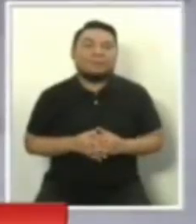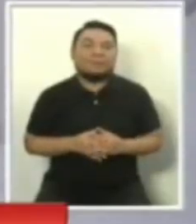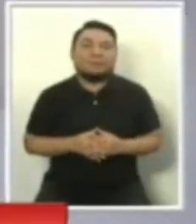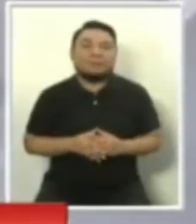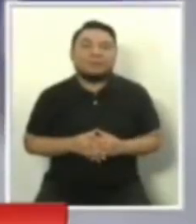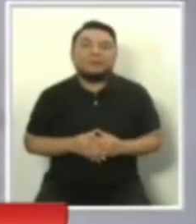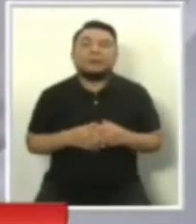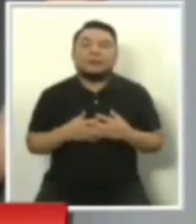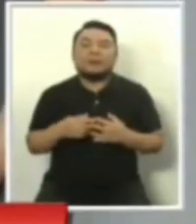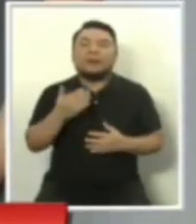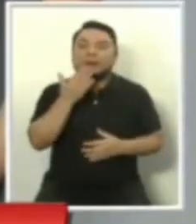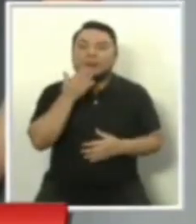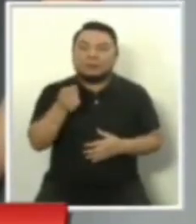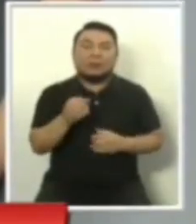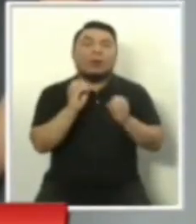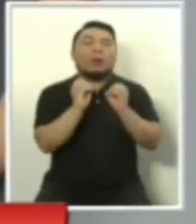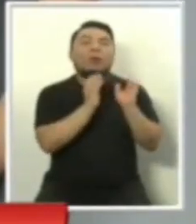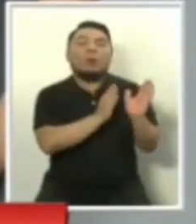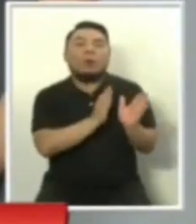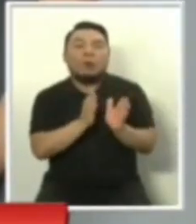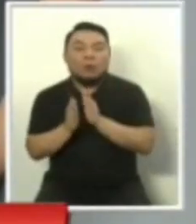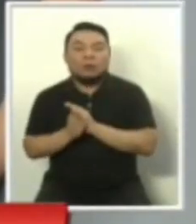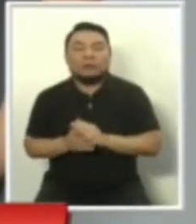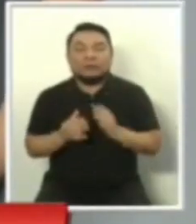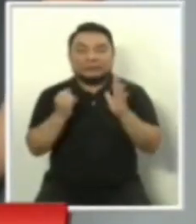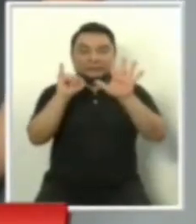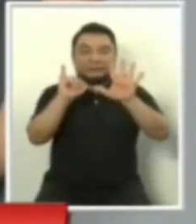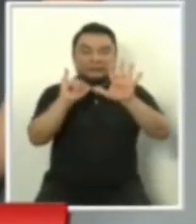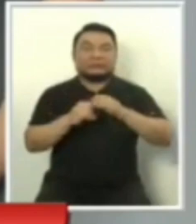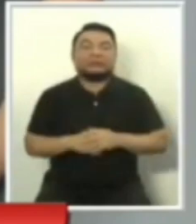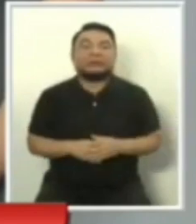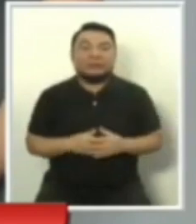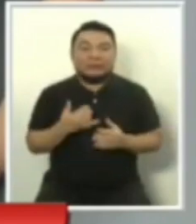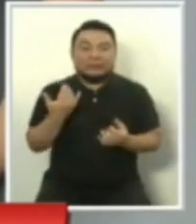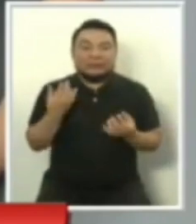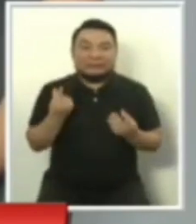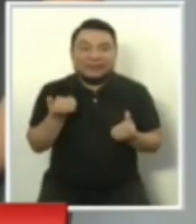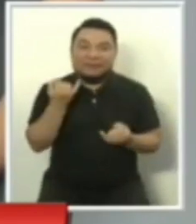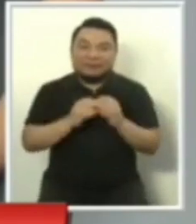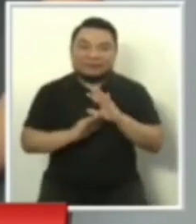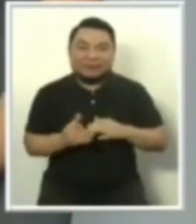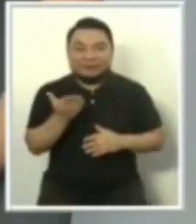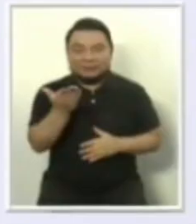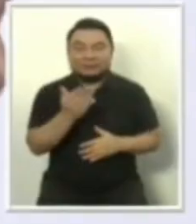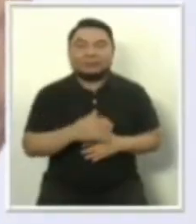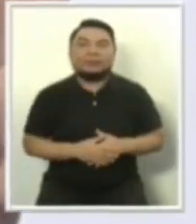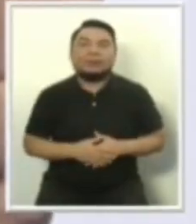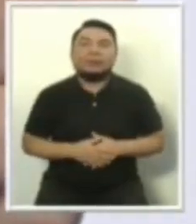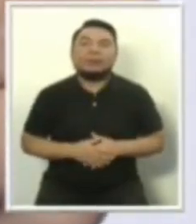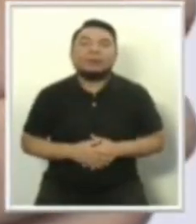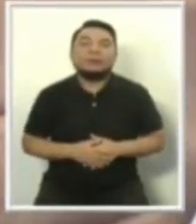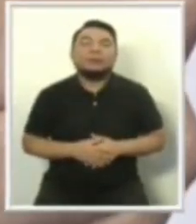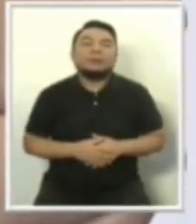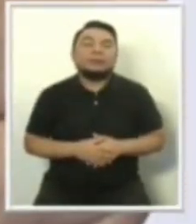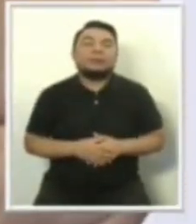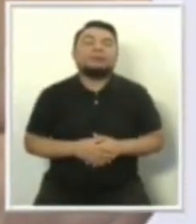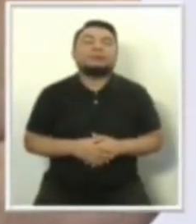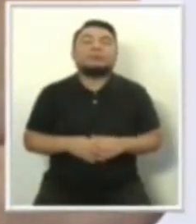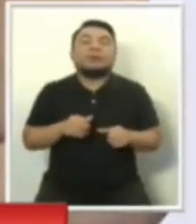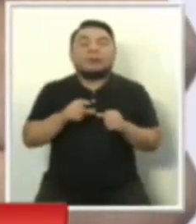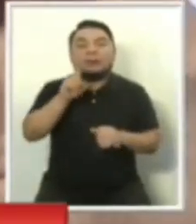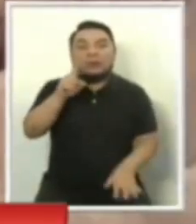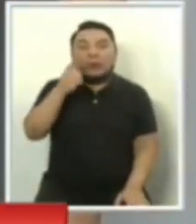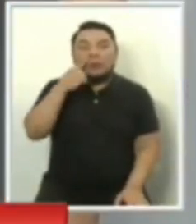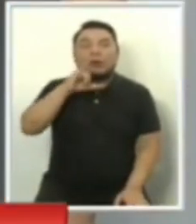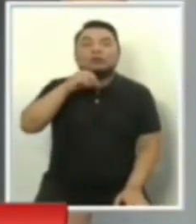Intervención final. Aquí es el orden de los seis candidatos. Nos vamos acercando a la conclusión de este sorteo. Johnny